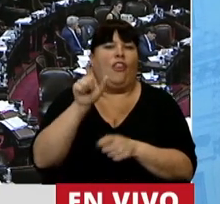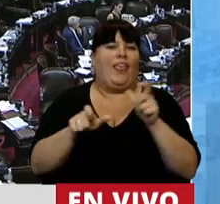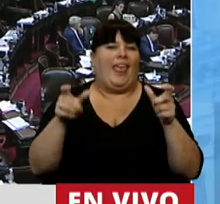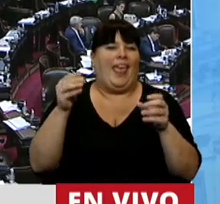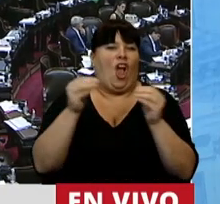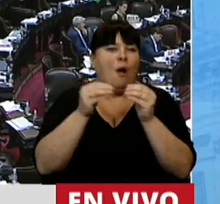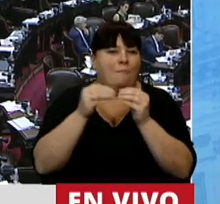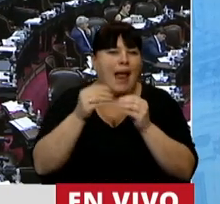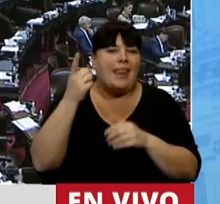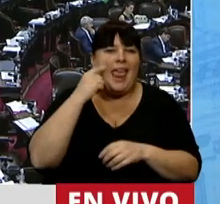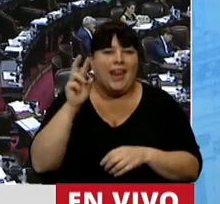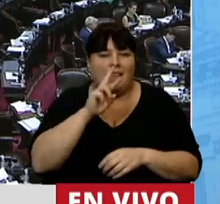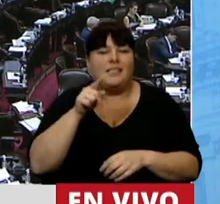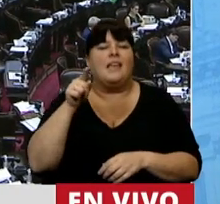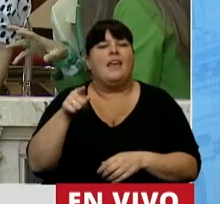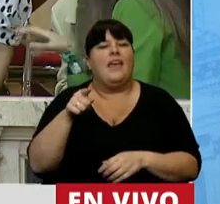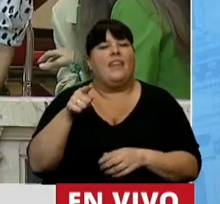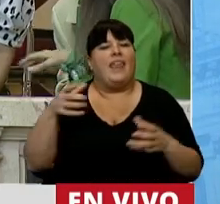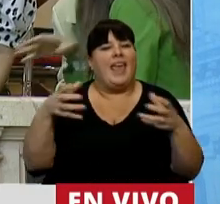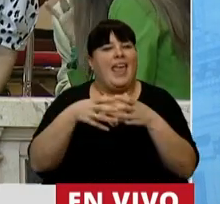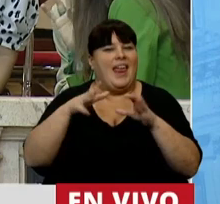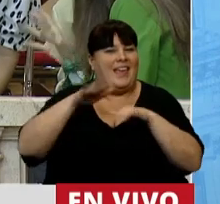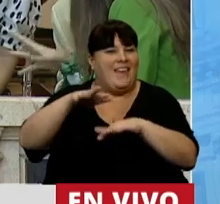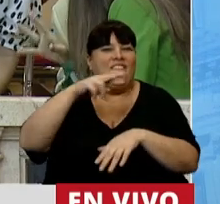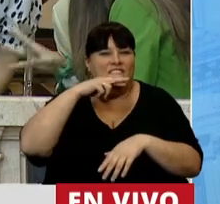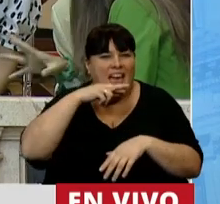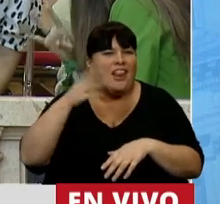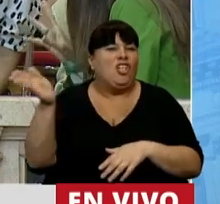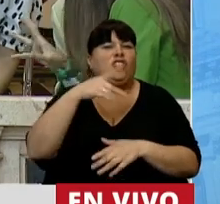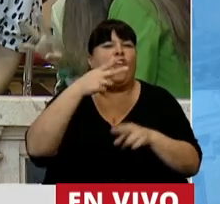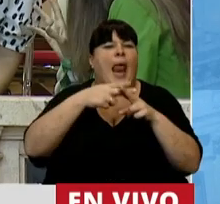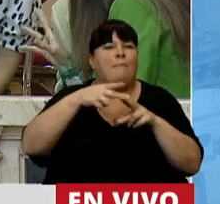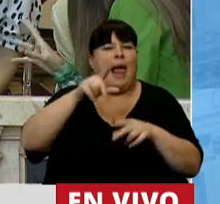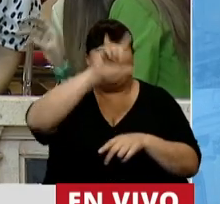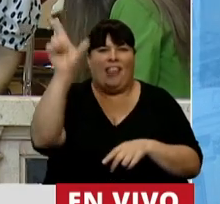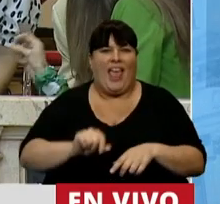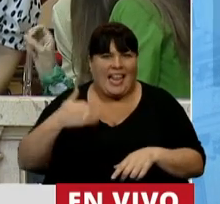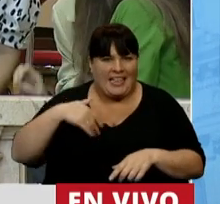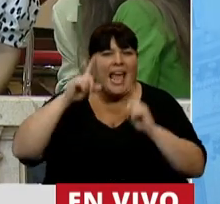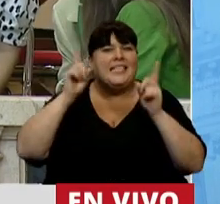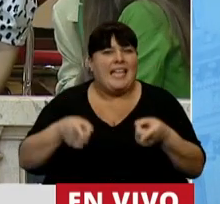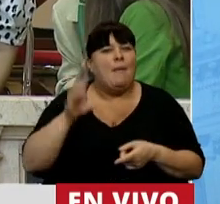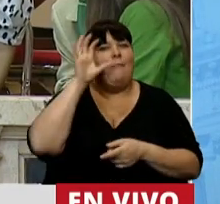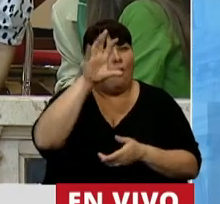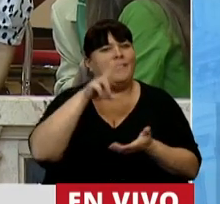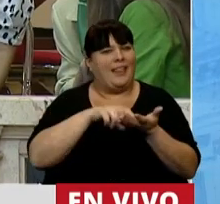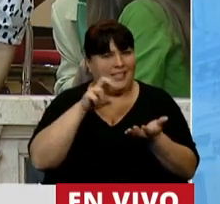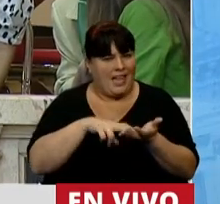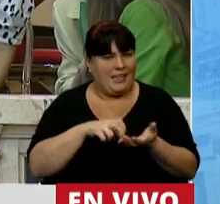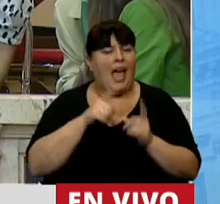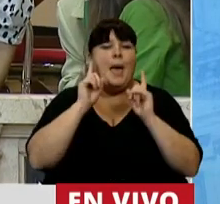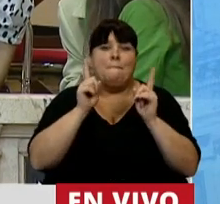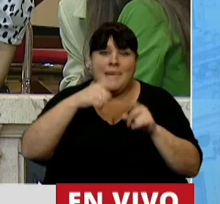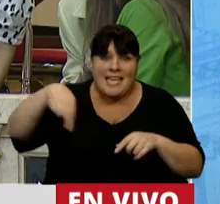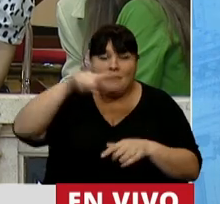compañeras y compañeres de la María Verde en todas las plazas del país y de la provincia también, y por